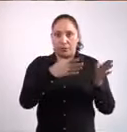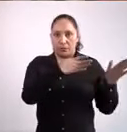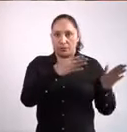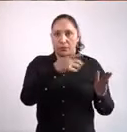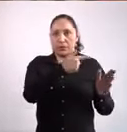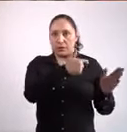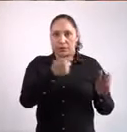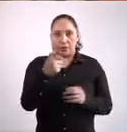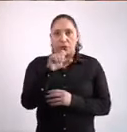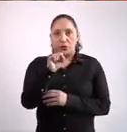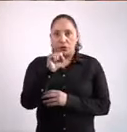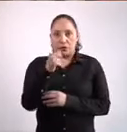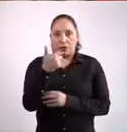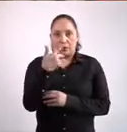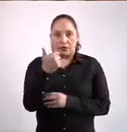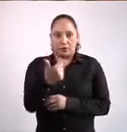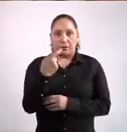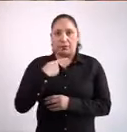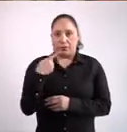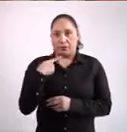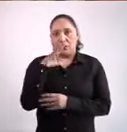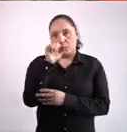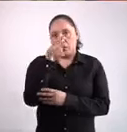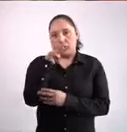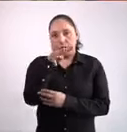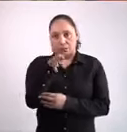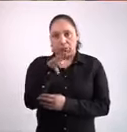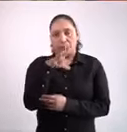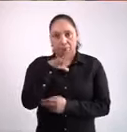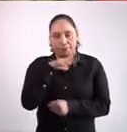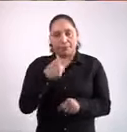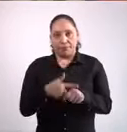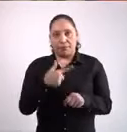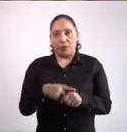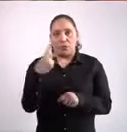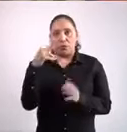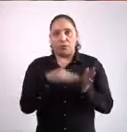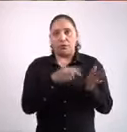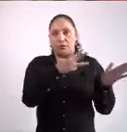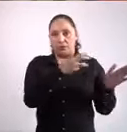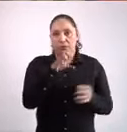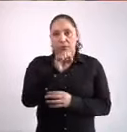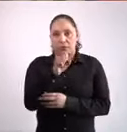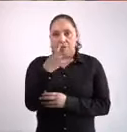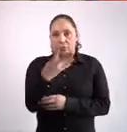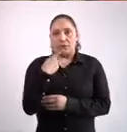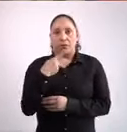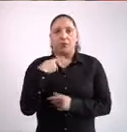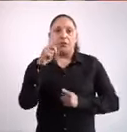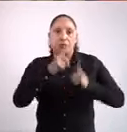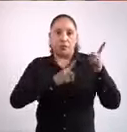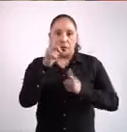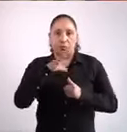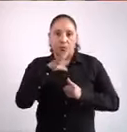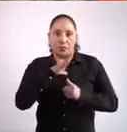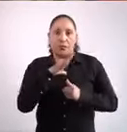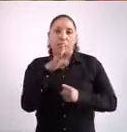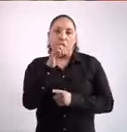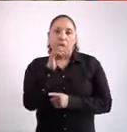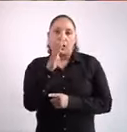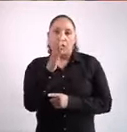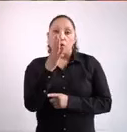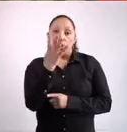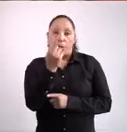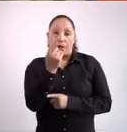,686 casos confirmados de COVID-19, 2,364 casos sospechosos y